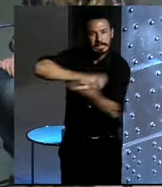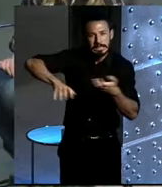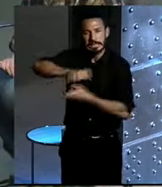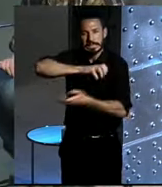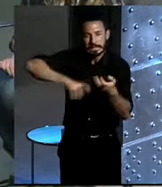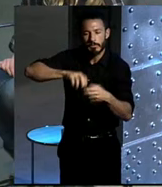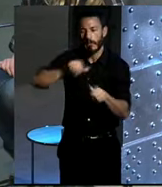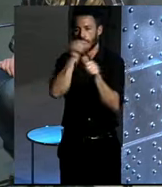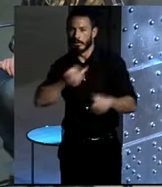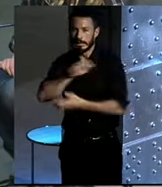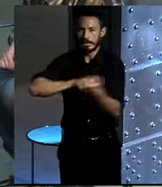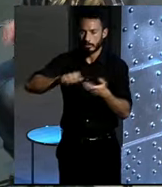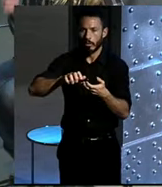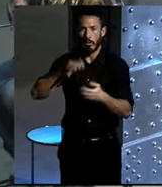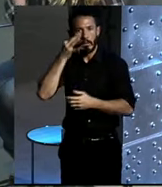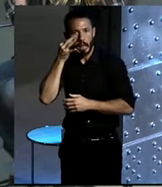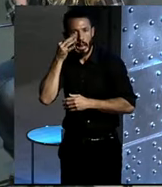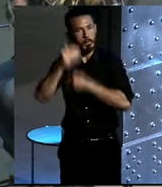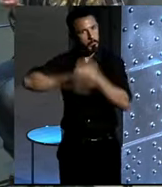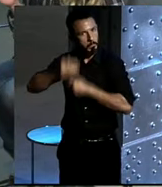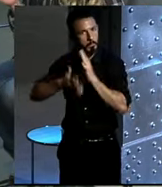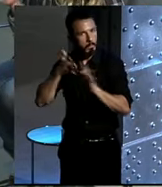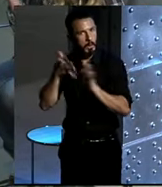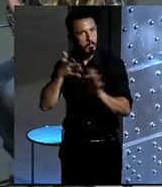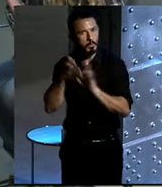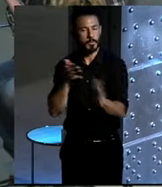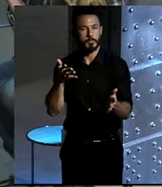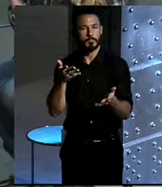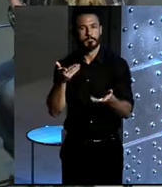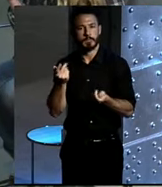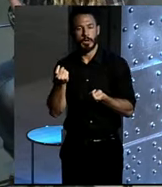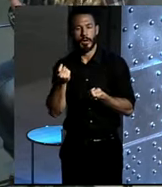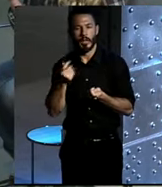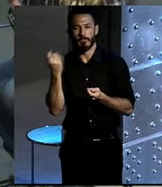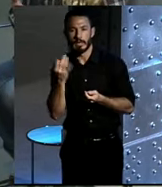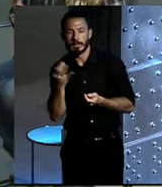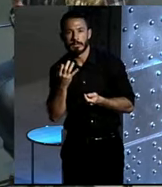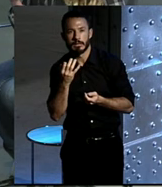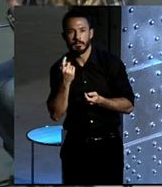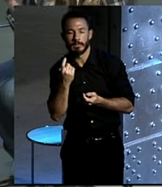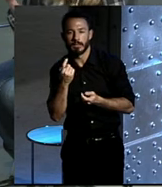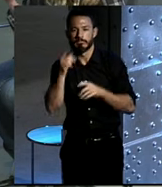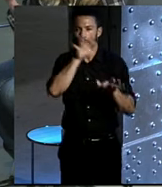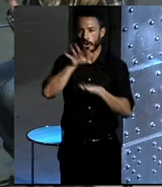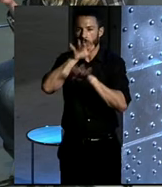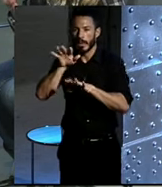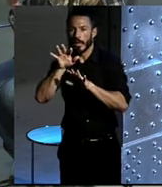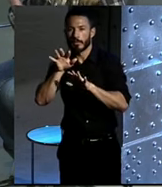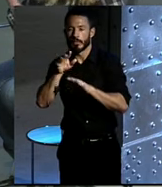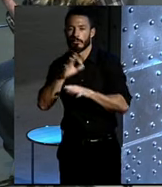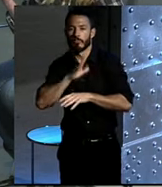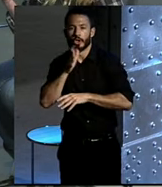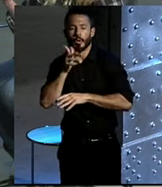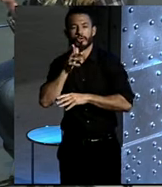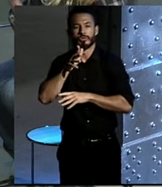avanzando rápido. pero la cuestión es convencer con motivos que no son solamente medioambientales, sino